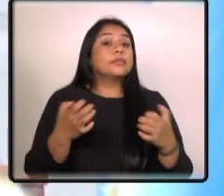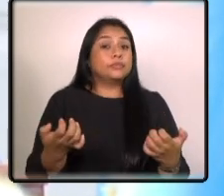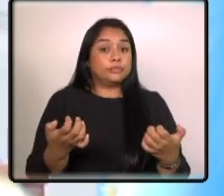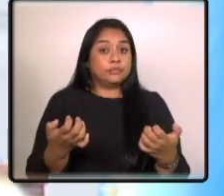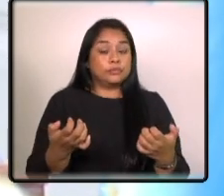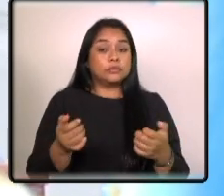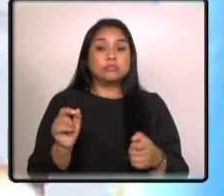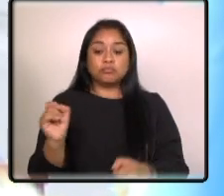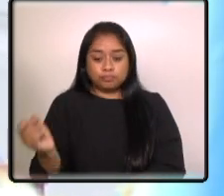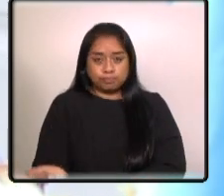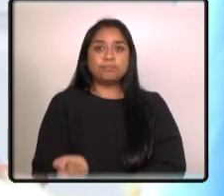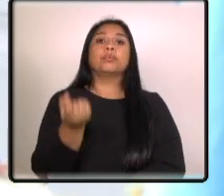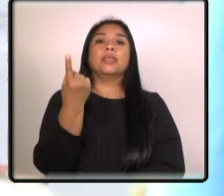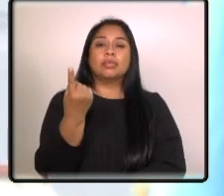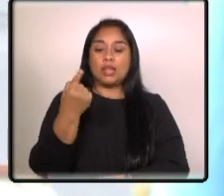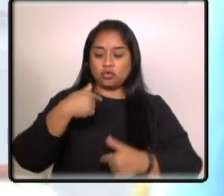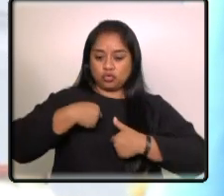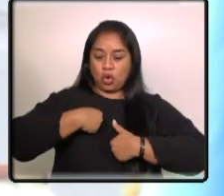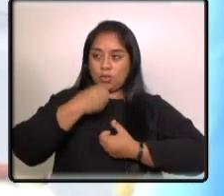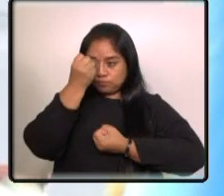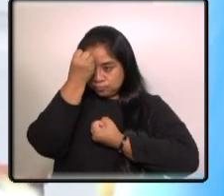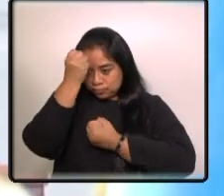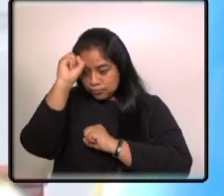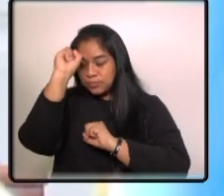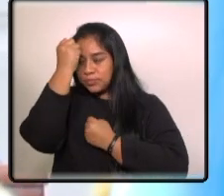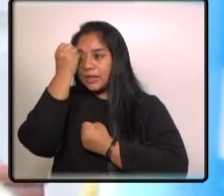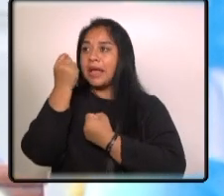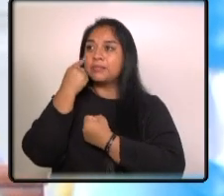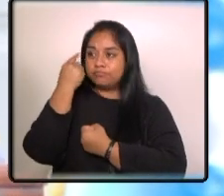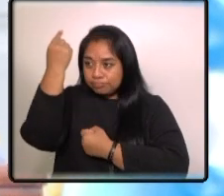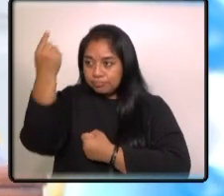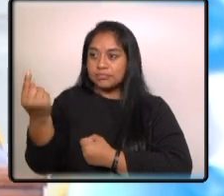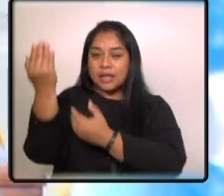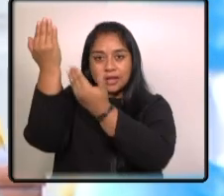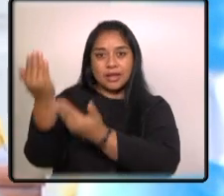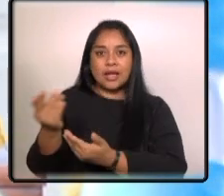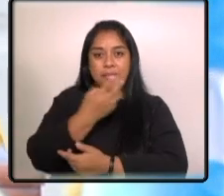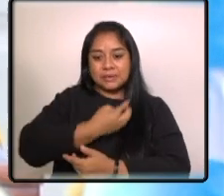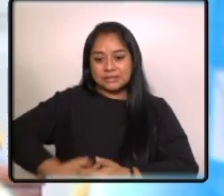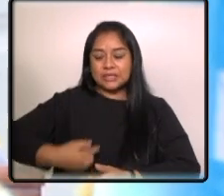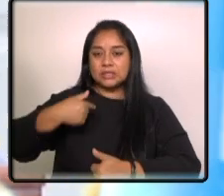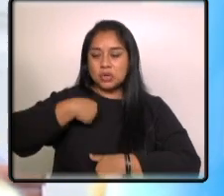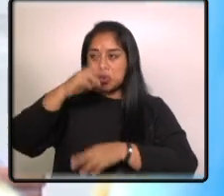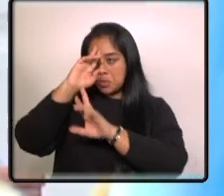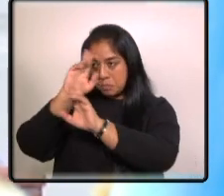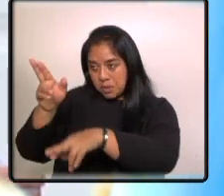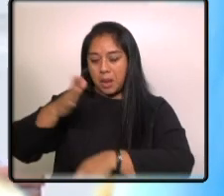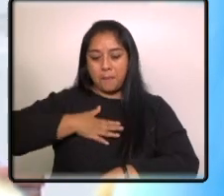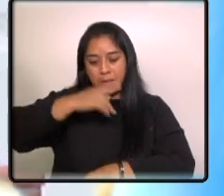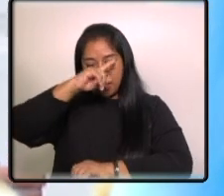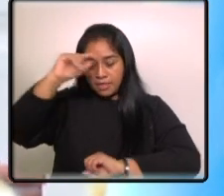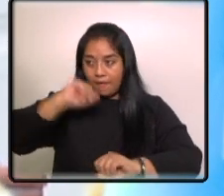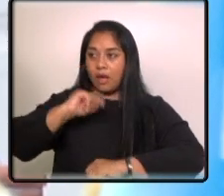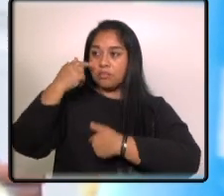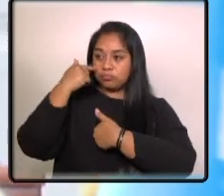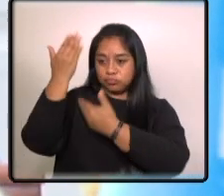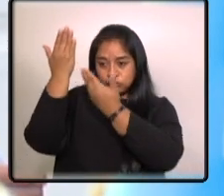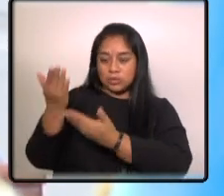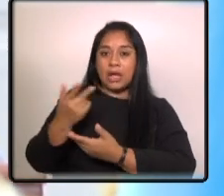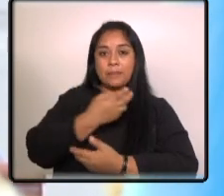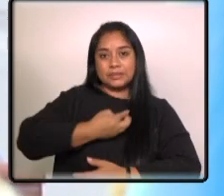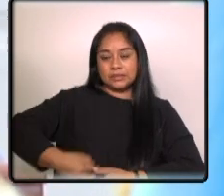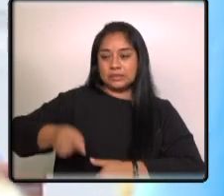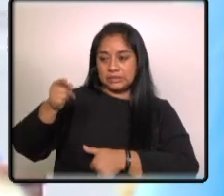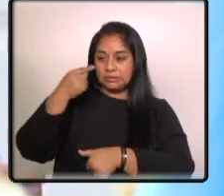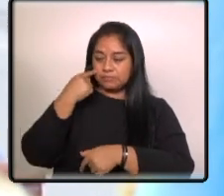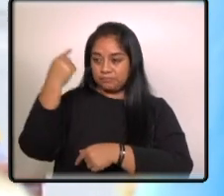únicamente a él le debo mi subordinación respeto y mi trabajo el cual está destinado a